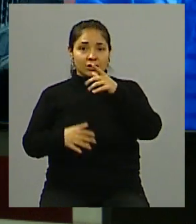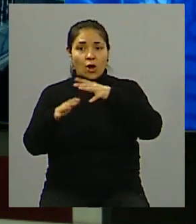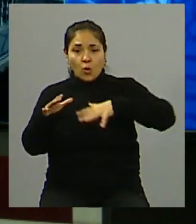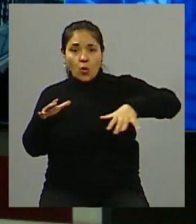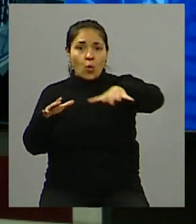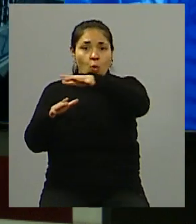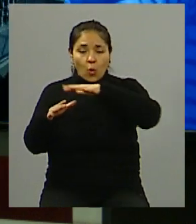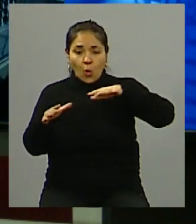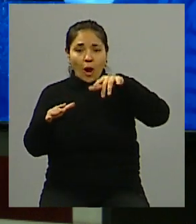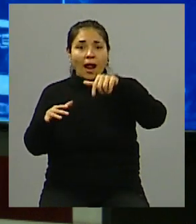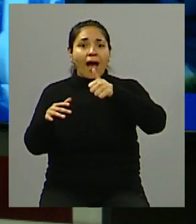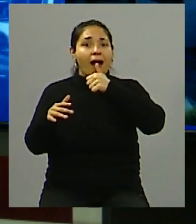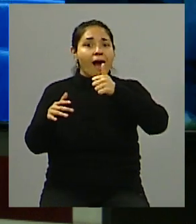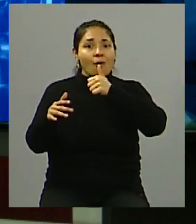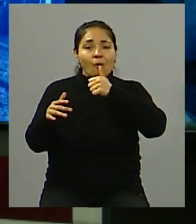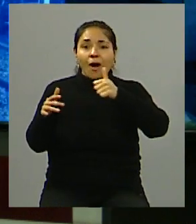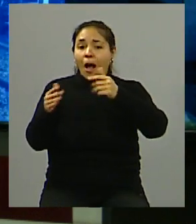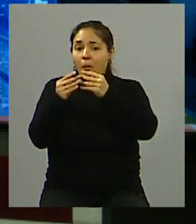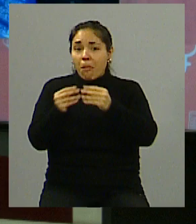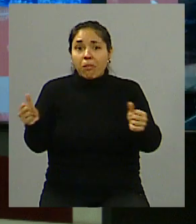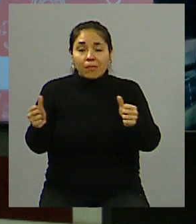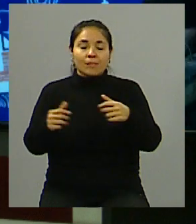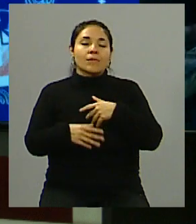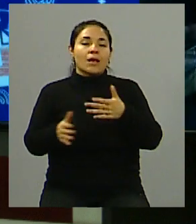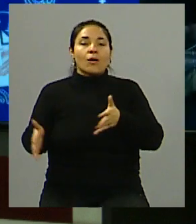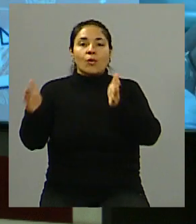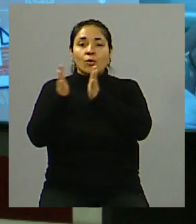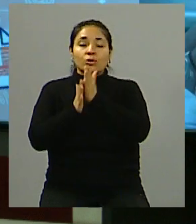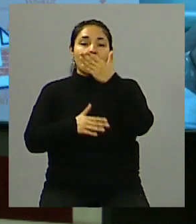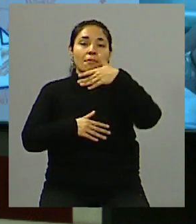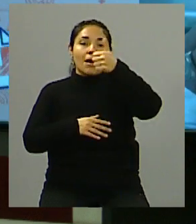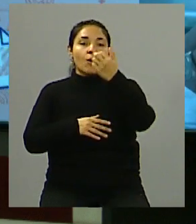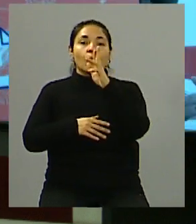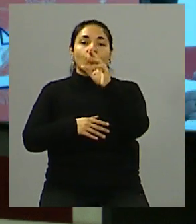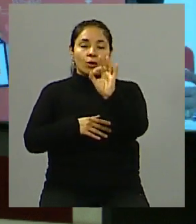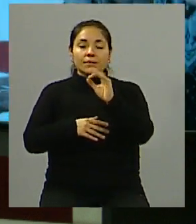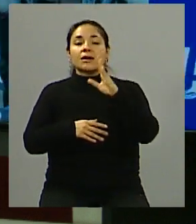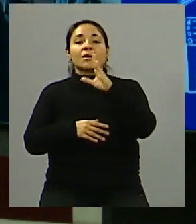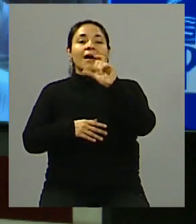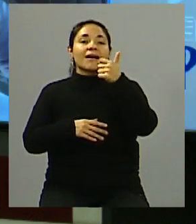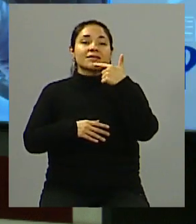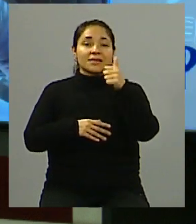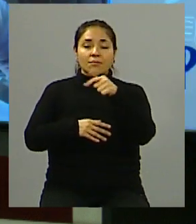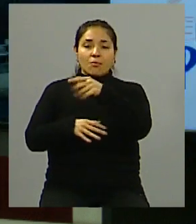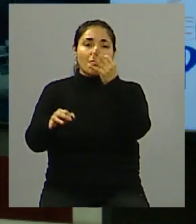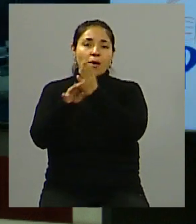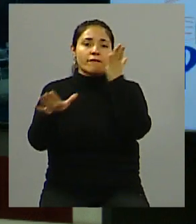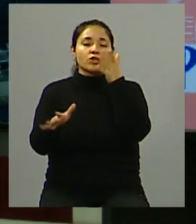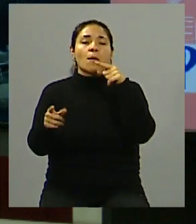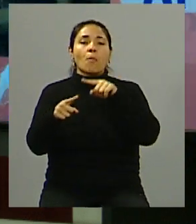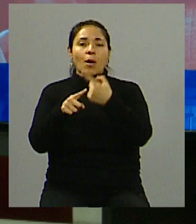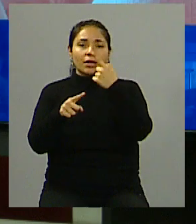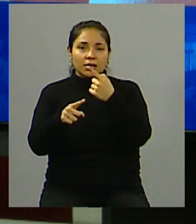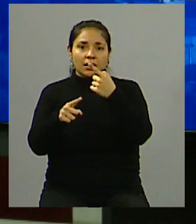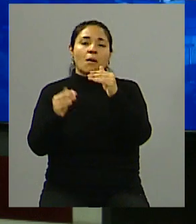metropolitana. Lo vamos a analizar al tema con Mauro Caza que es politólogo, magíster en políticas públicas, que